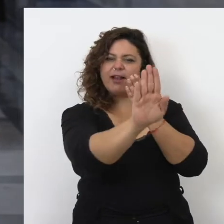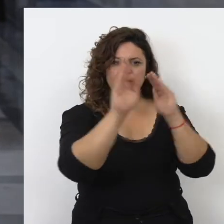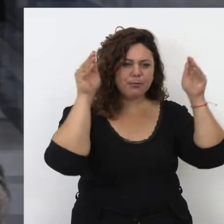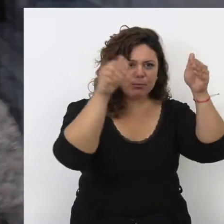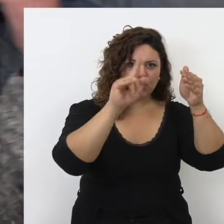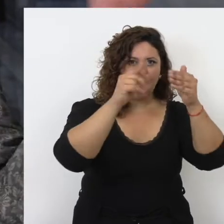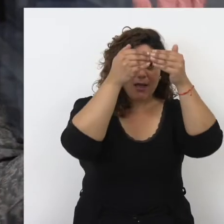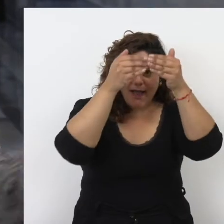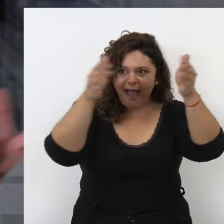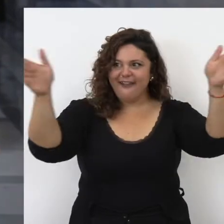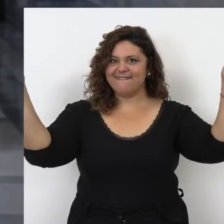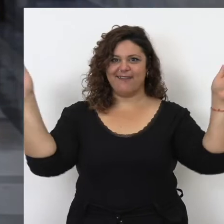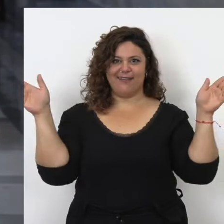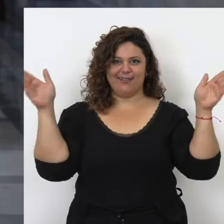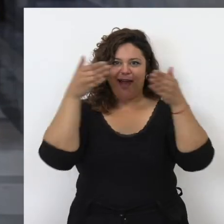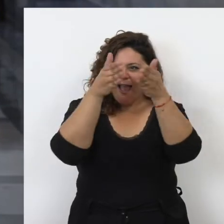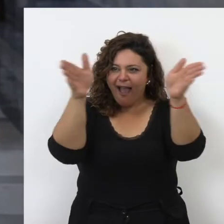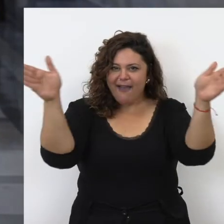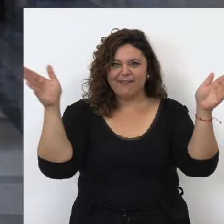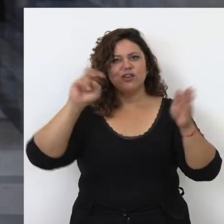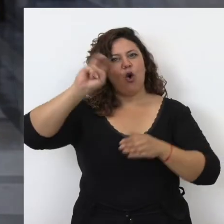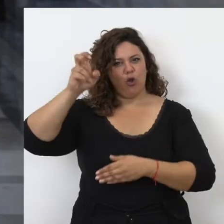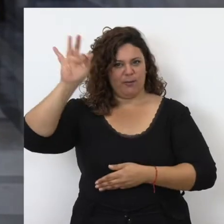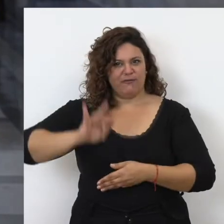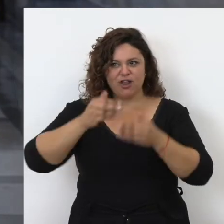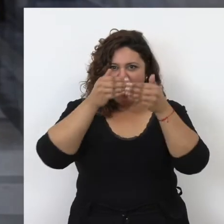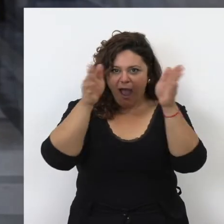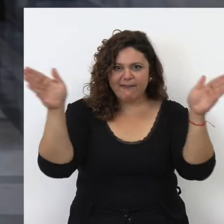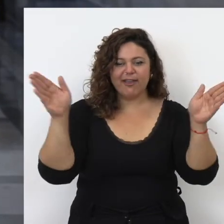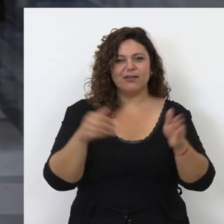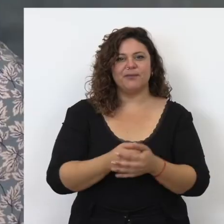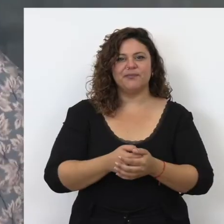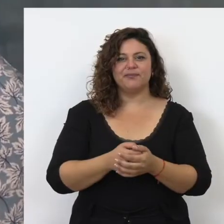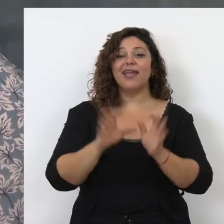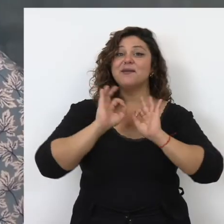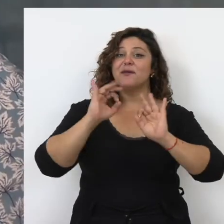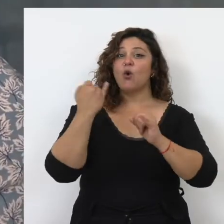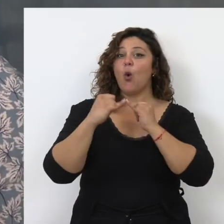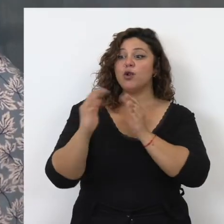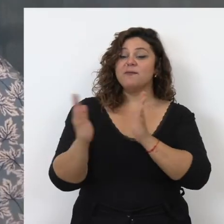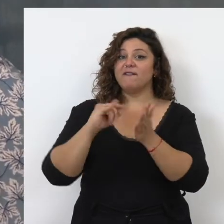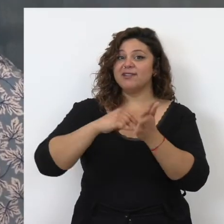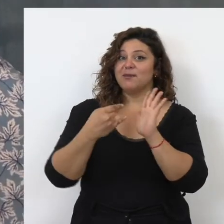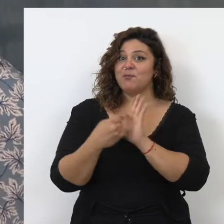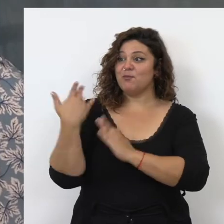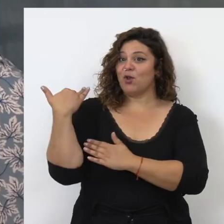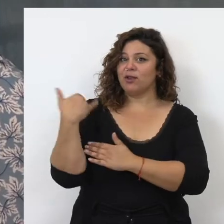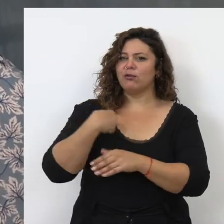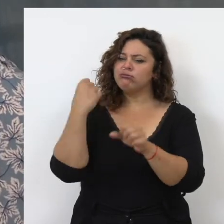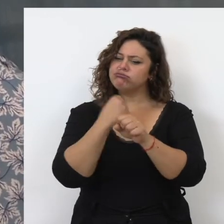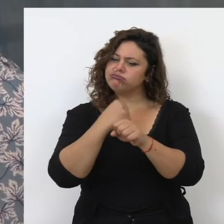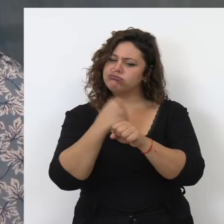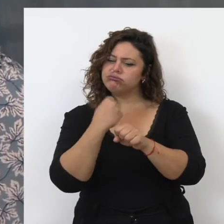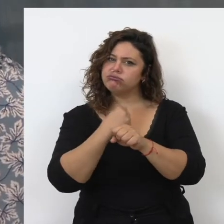tenemos enfrente, tenemos que abrirlo hacia otras disciplinas. Concretamente, en la última fase del proyecto he